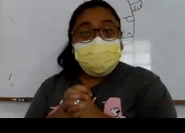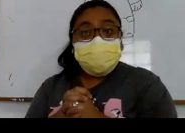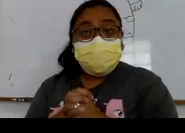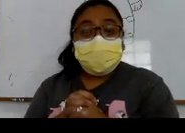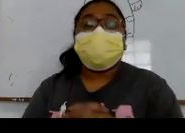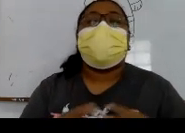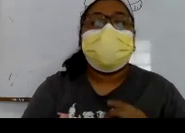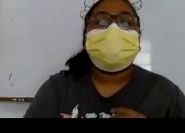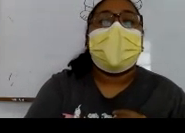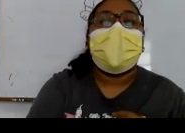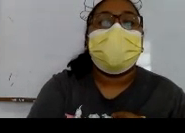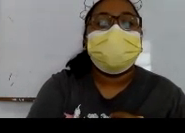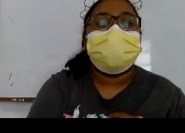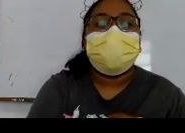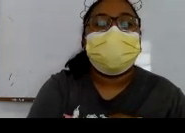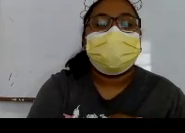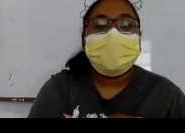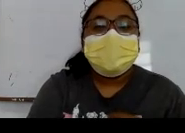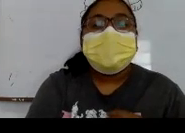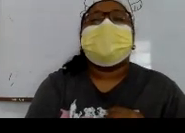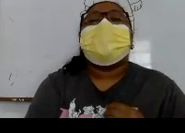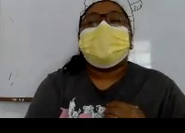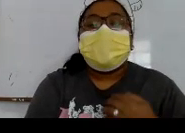Con señas. Con señas. Ah, muy bien.